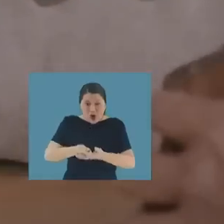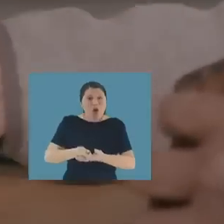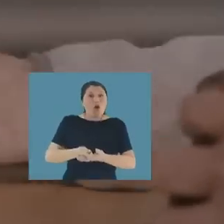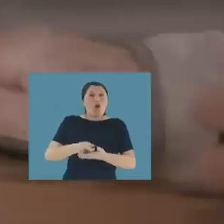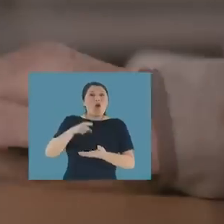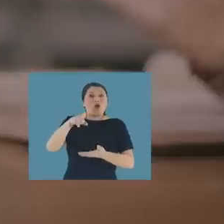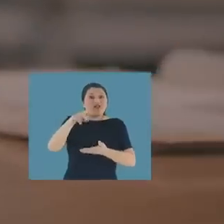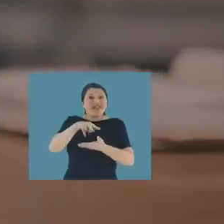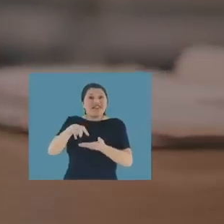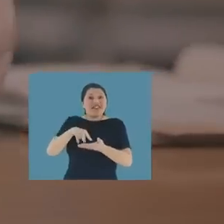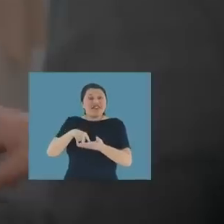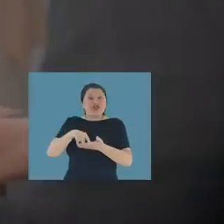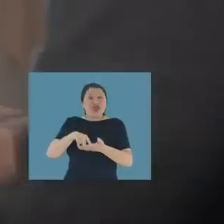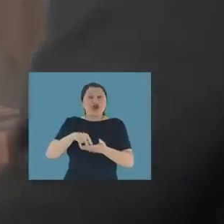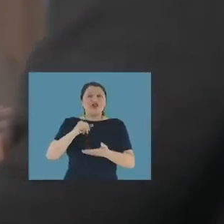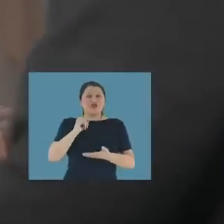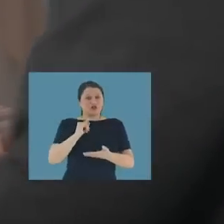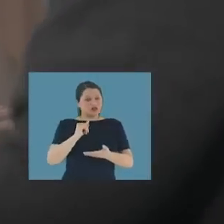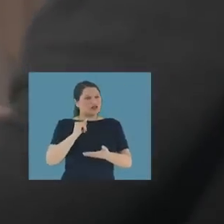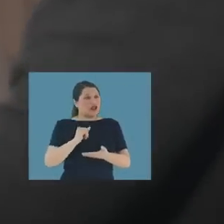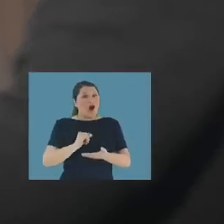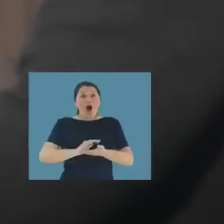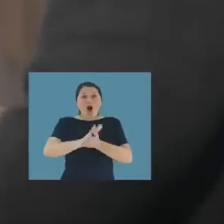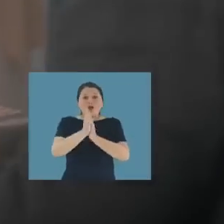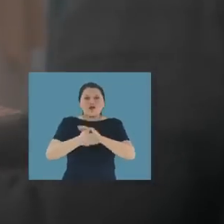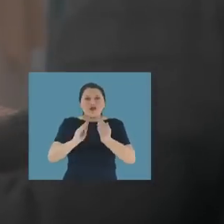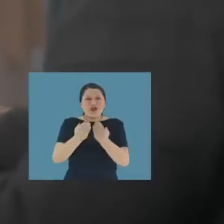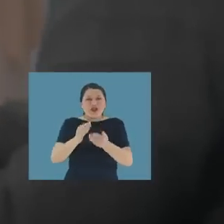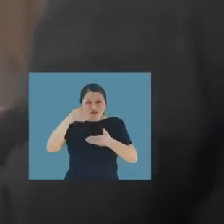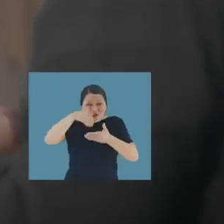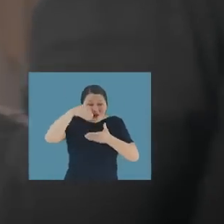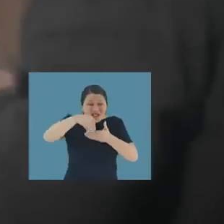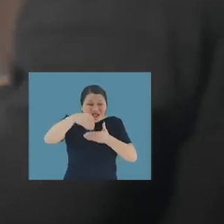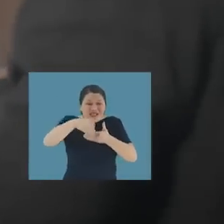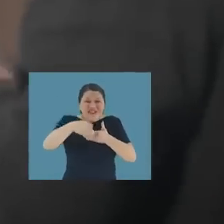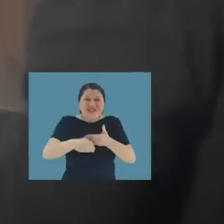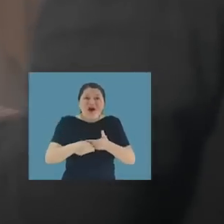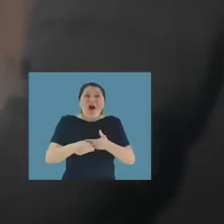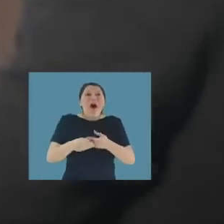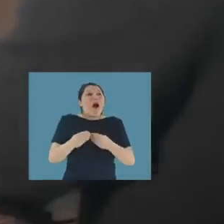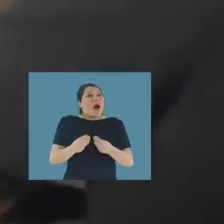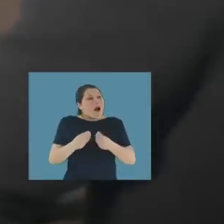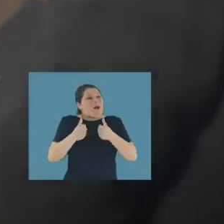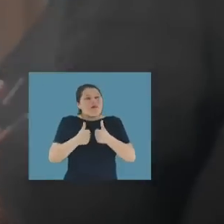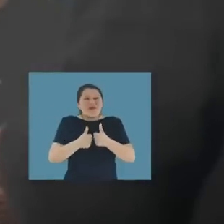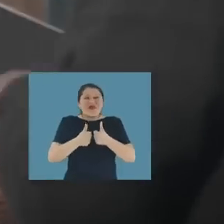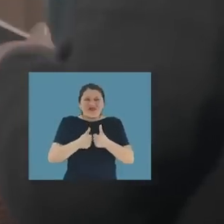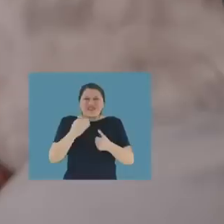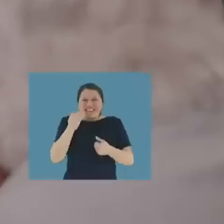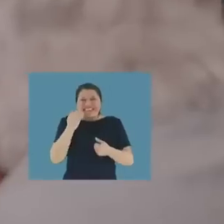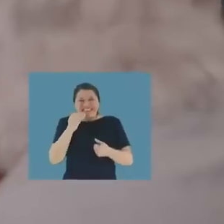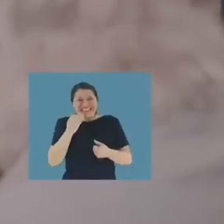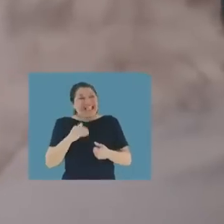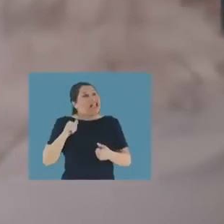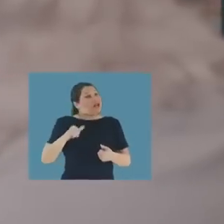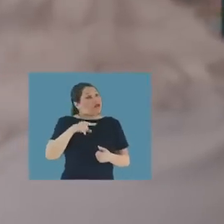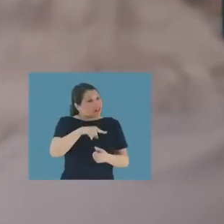Ya, entonces aquí le pago lo que me dio. No me digan. Está leyendo. Sí, bueno. Qué lindo lo tiene todo marcado. sí.